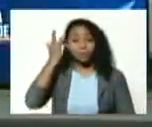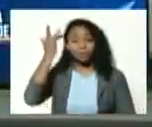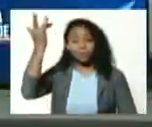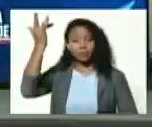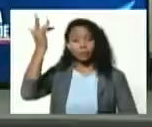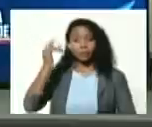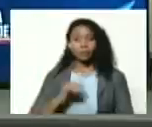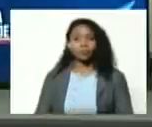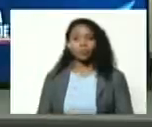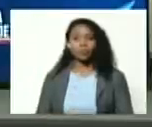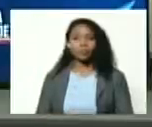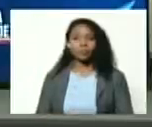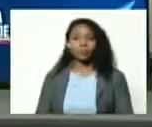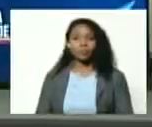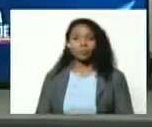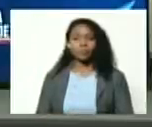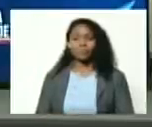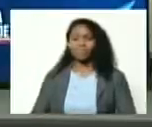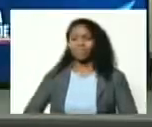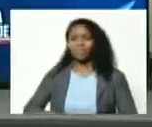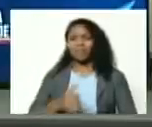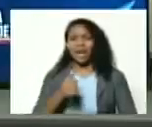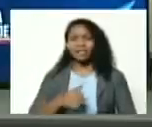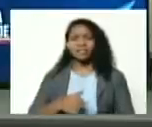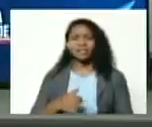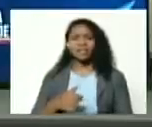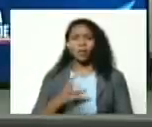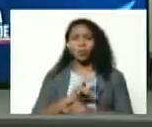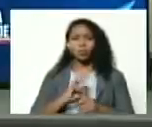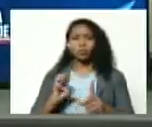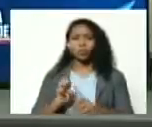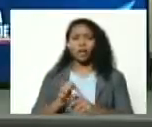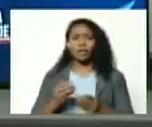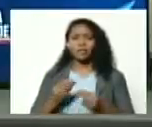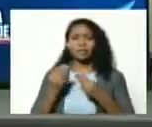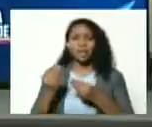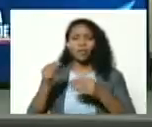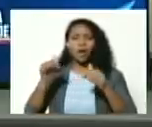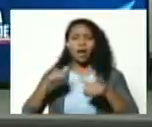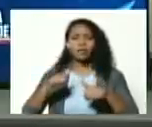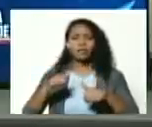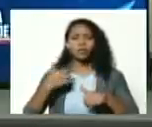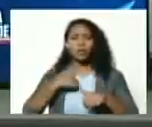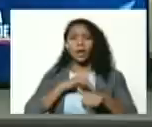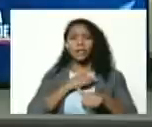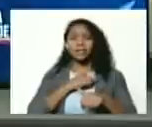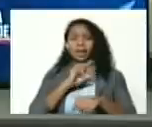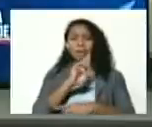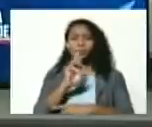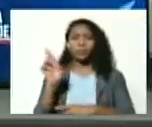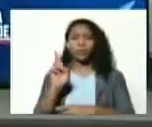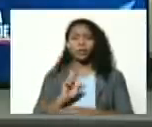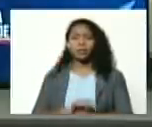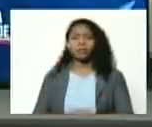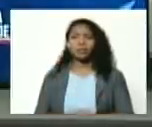más completos que ha dado nuestra nuestra república